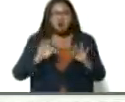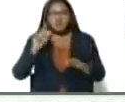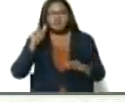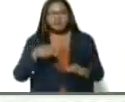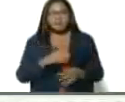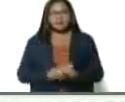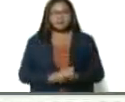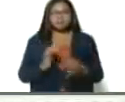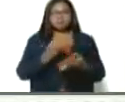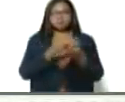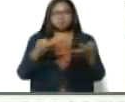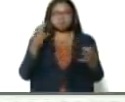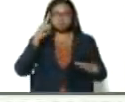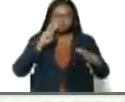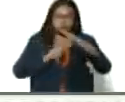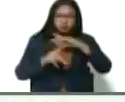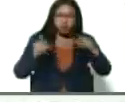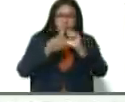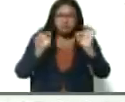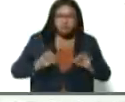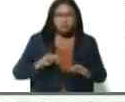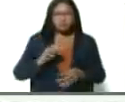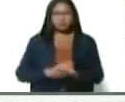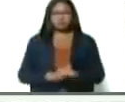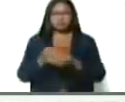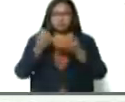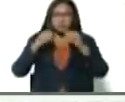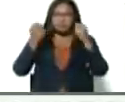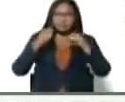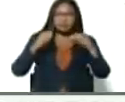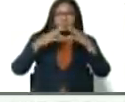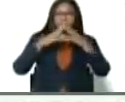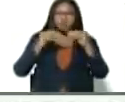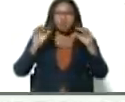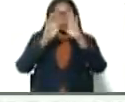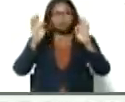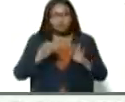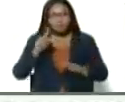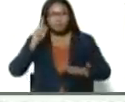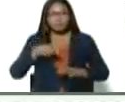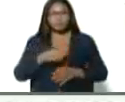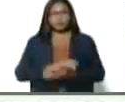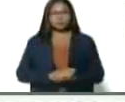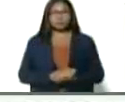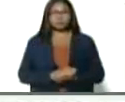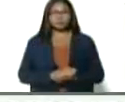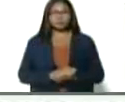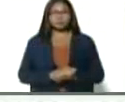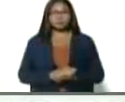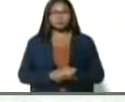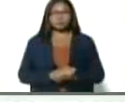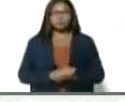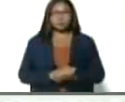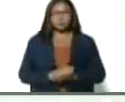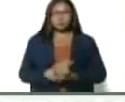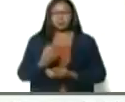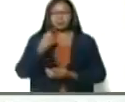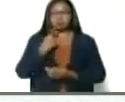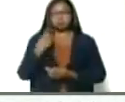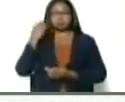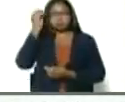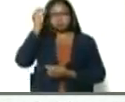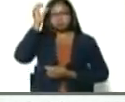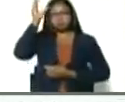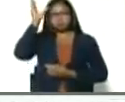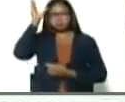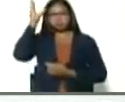perfeccionar la visión. Teoría práctica, práctica teoría. La praxis, dialéctica materialista. Yo soy un